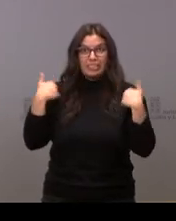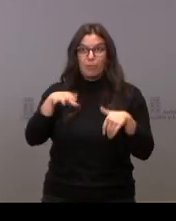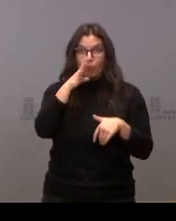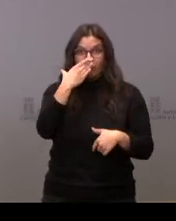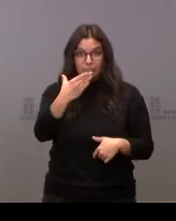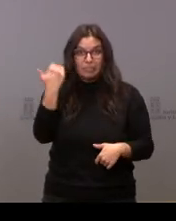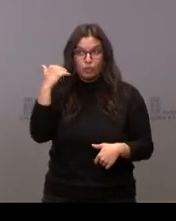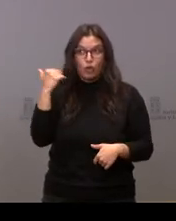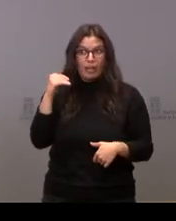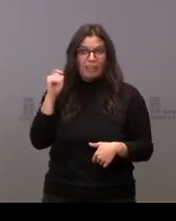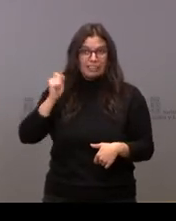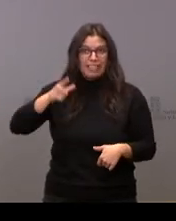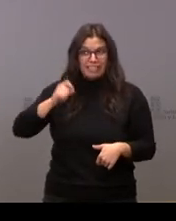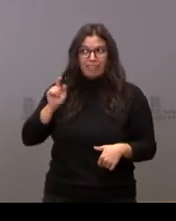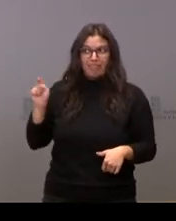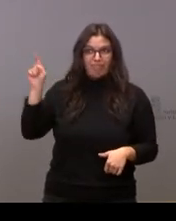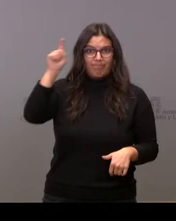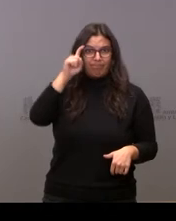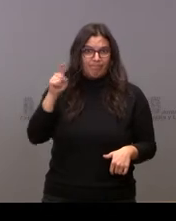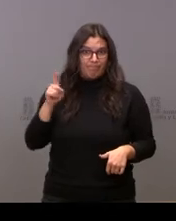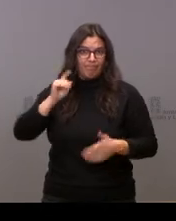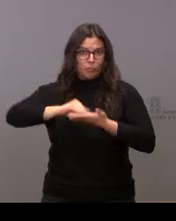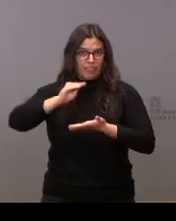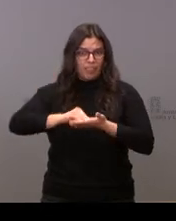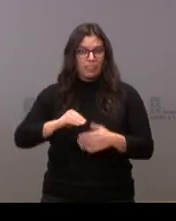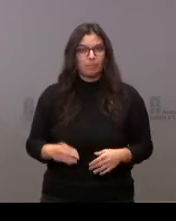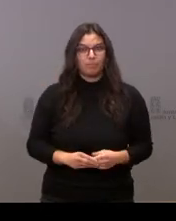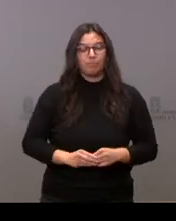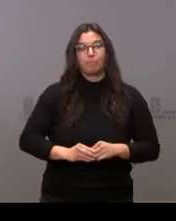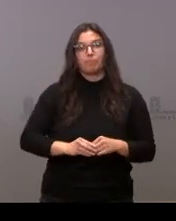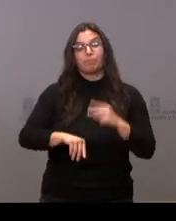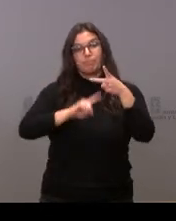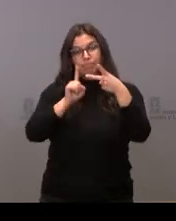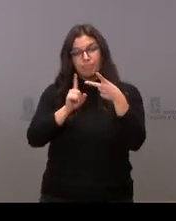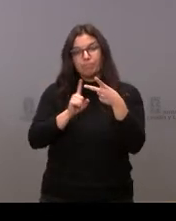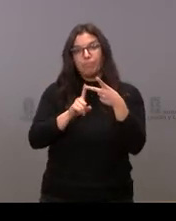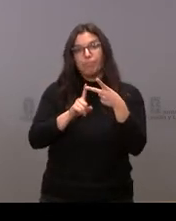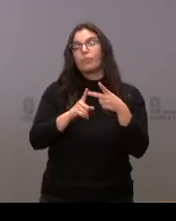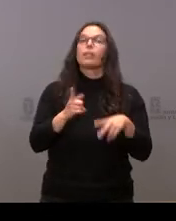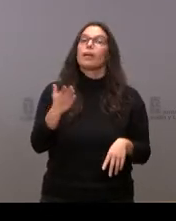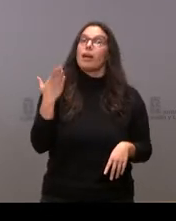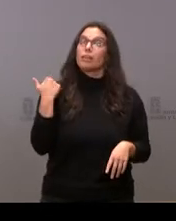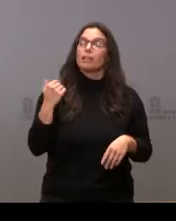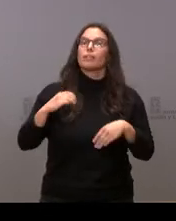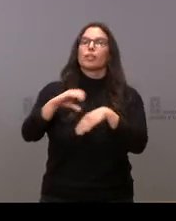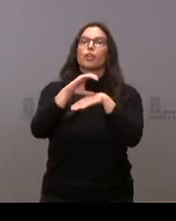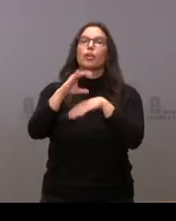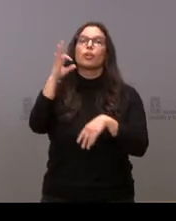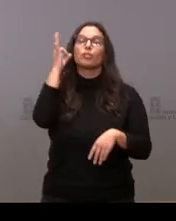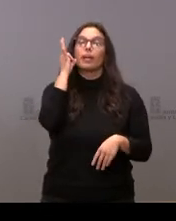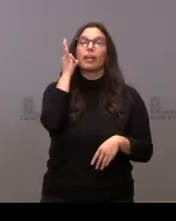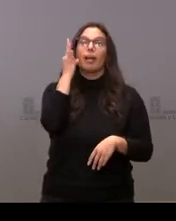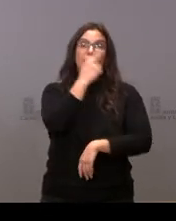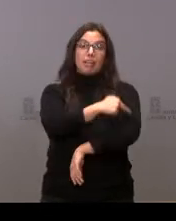se dan en más ocasiones de las que podemos llegar a pensar. Y, en segundo lugar, ayer la consejera Verónica Casado